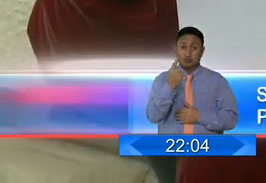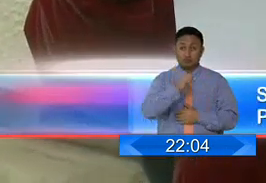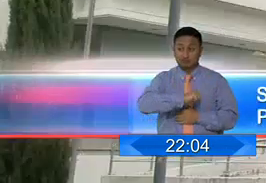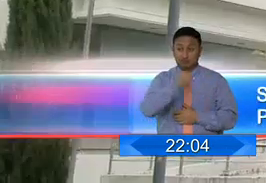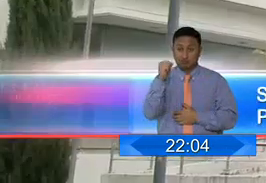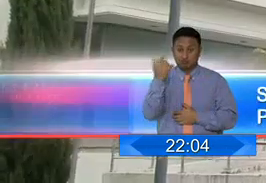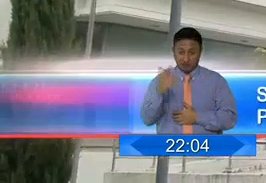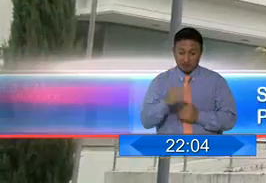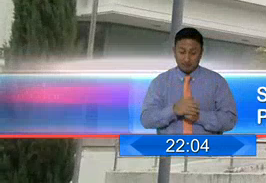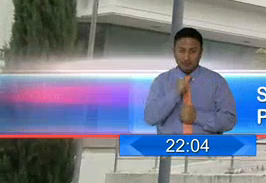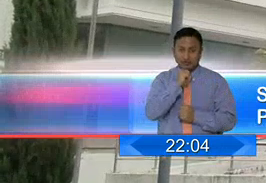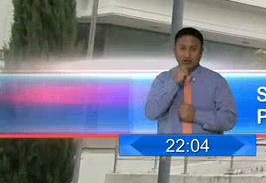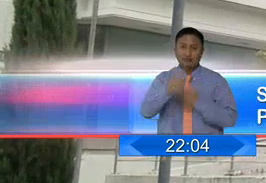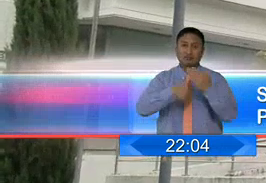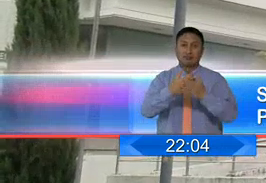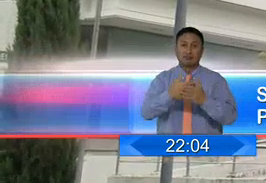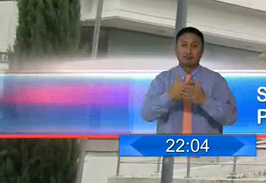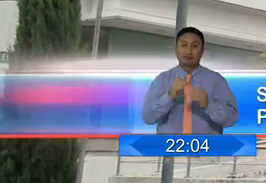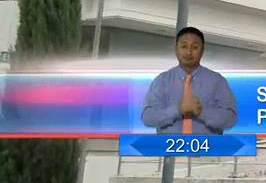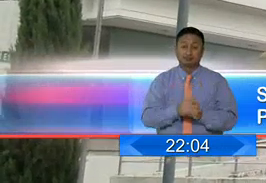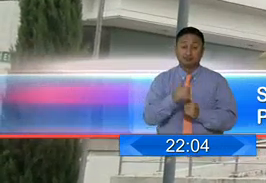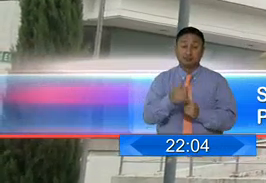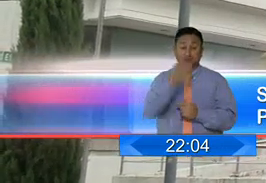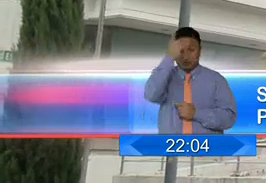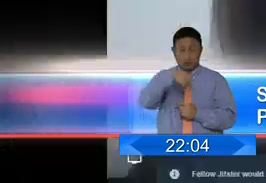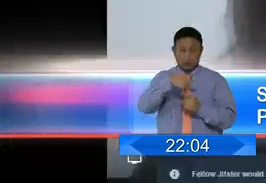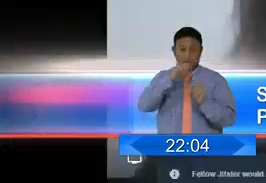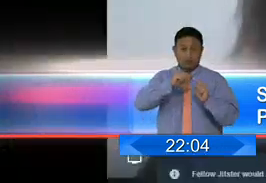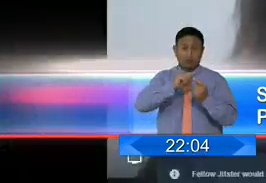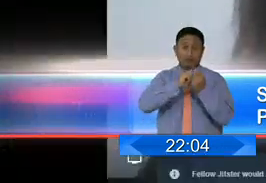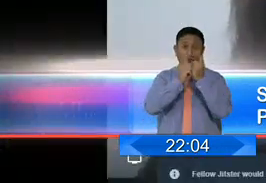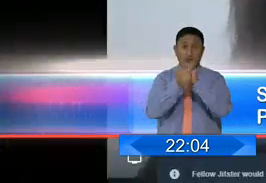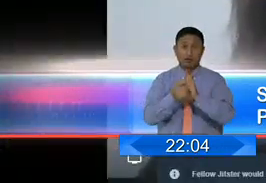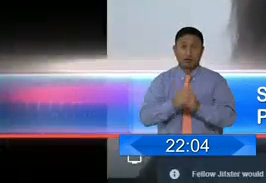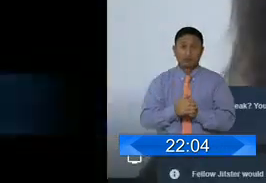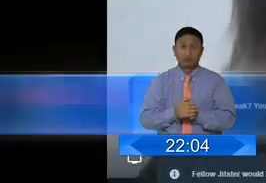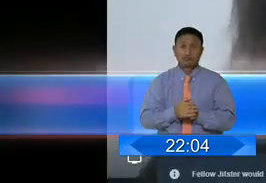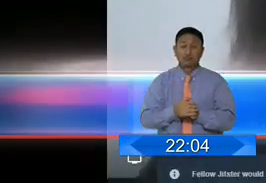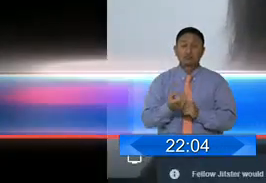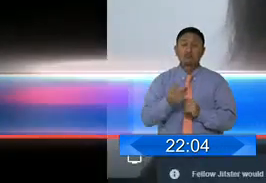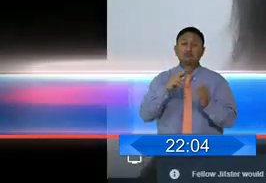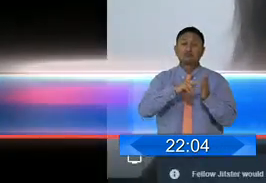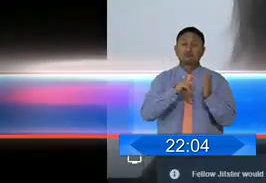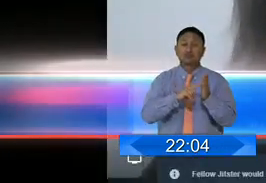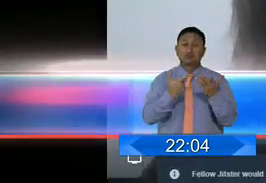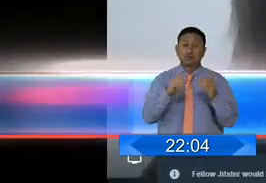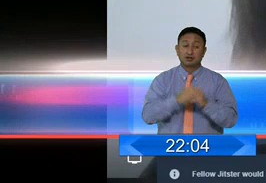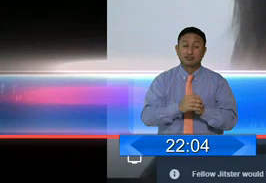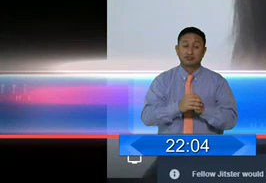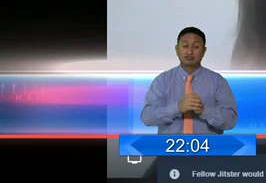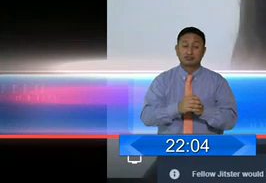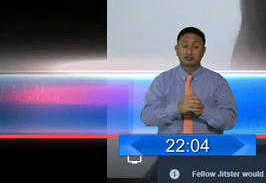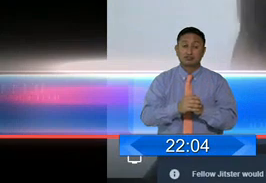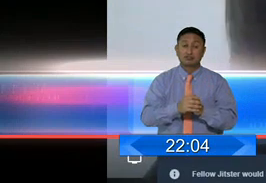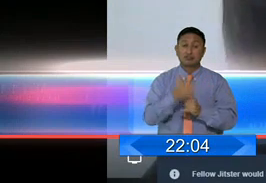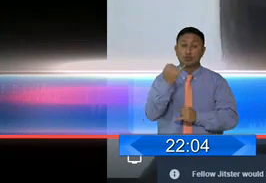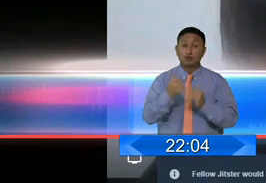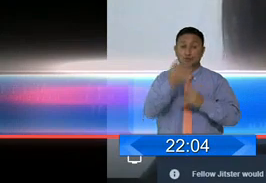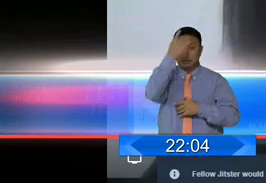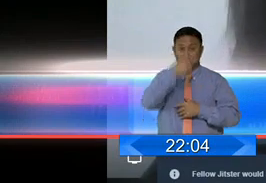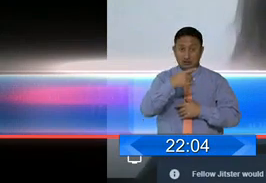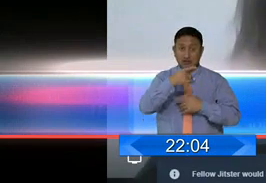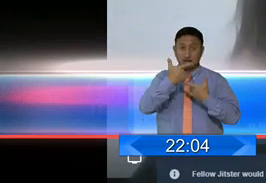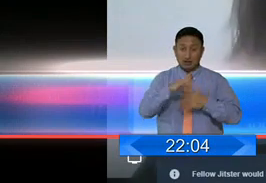guerra, ya que la medida cautelar puede ser revocada. Eso significa que la sentencia de fondo tiene que ser dictada.